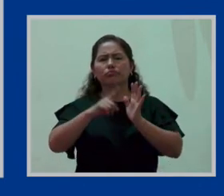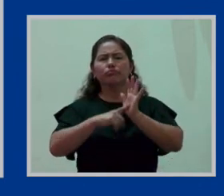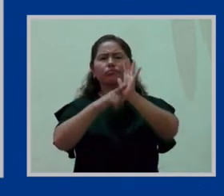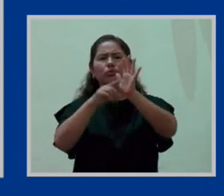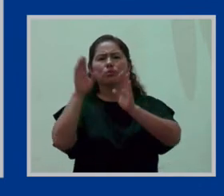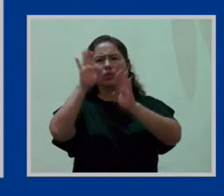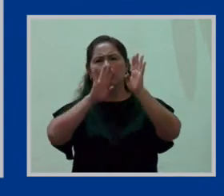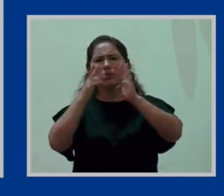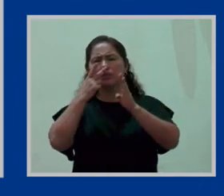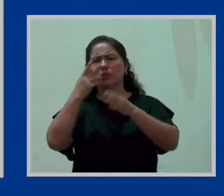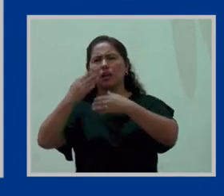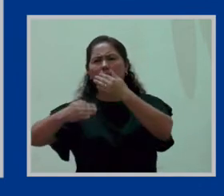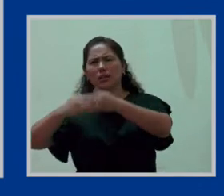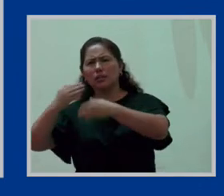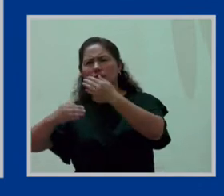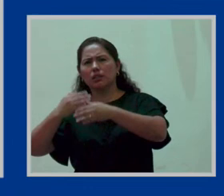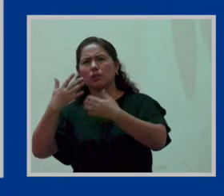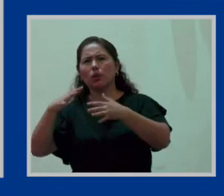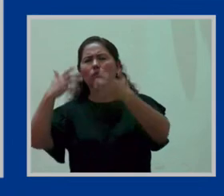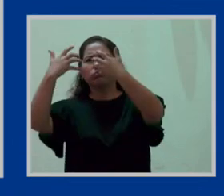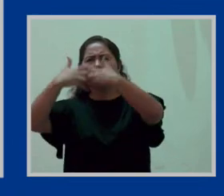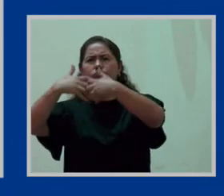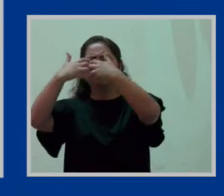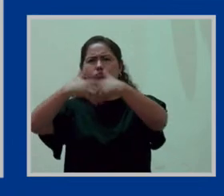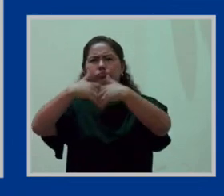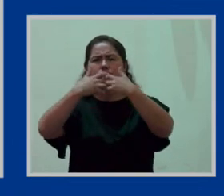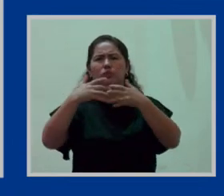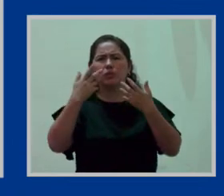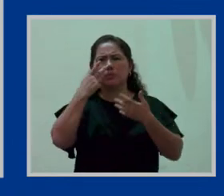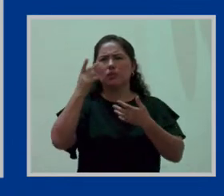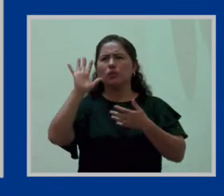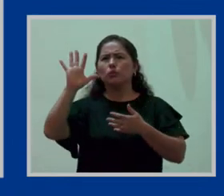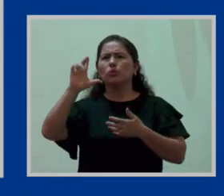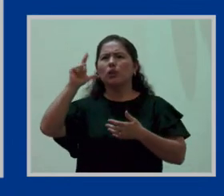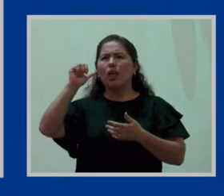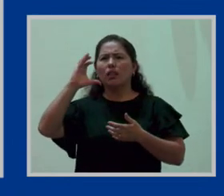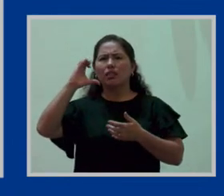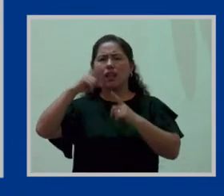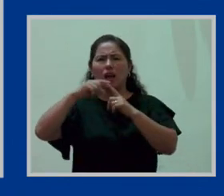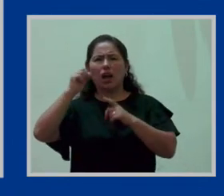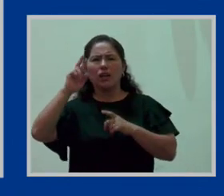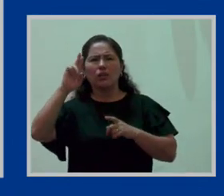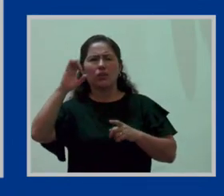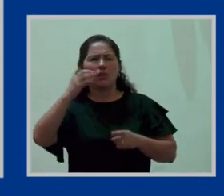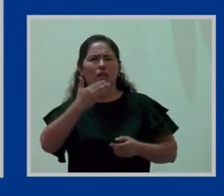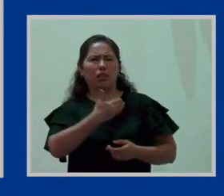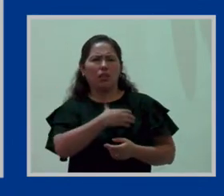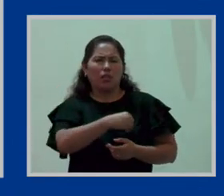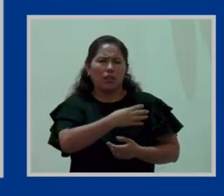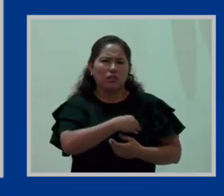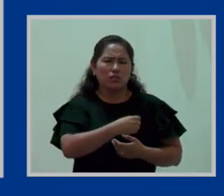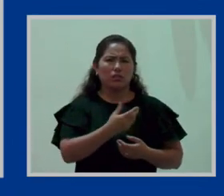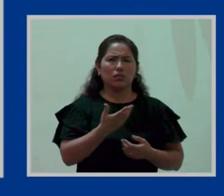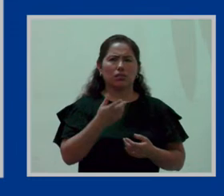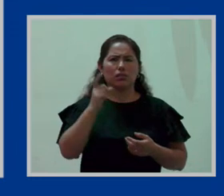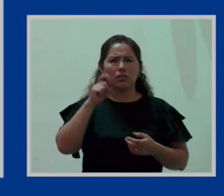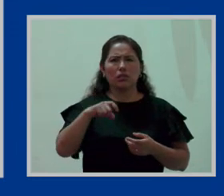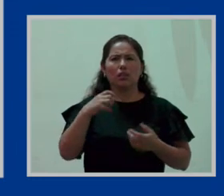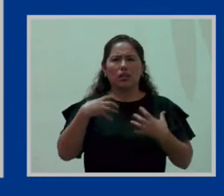del gran avance que tiene la industria de sus adámenes de leche materna, con prejuicios en la salud del niño.